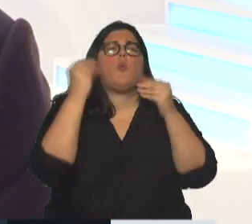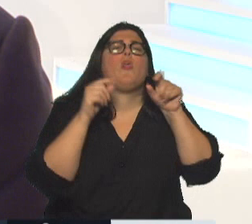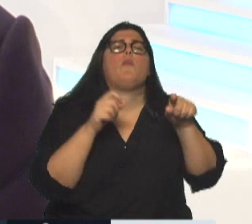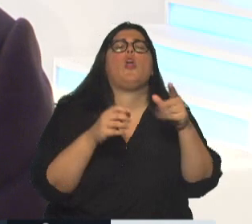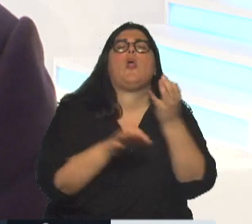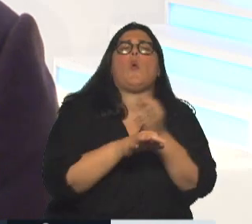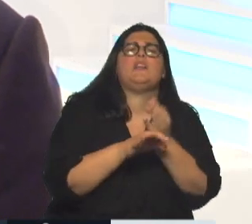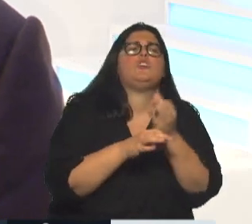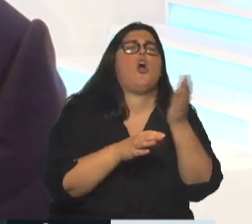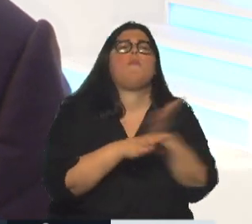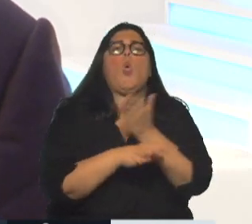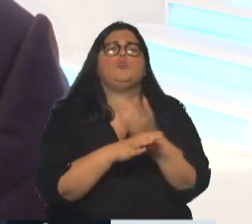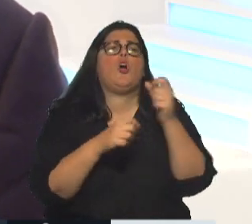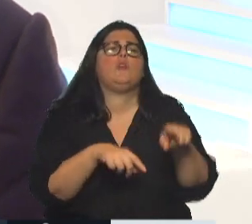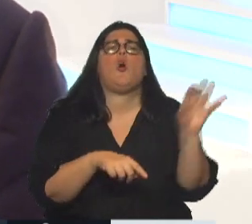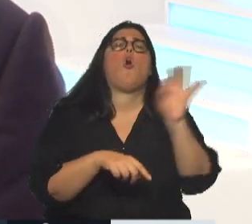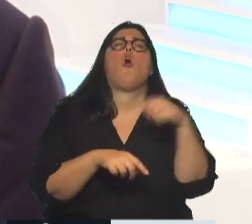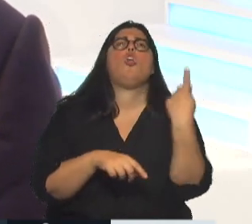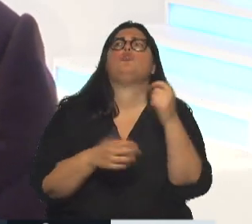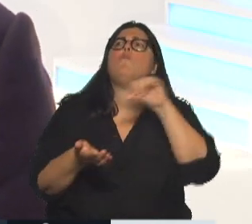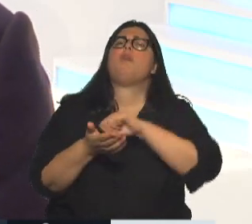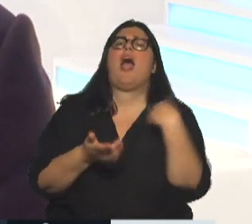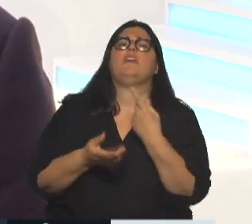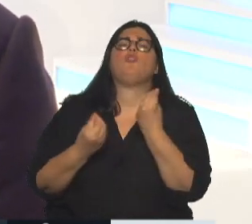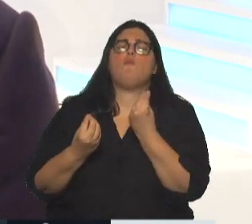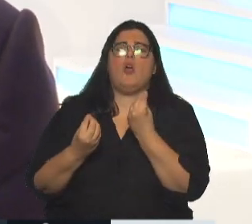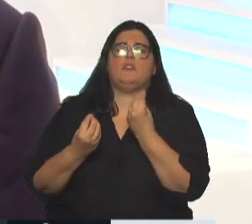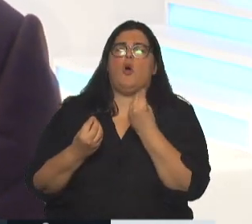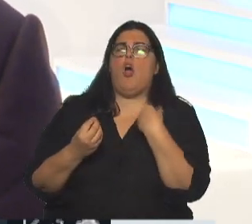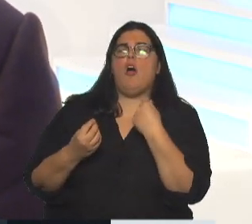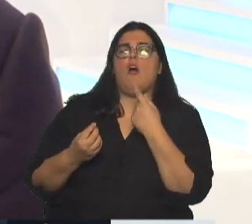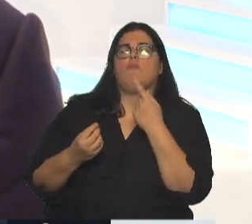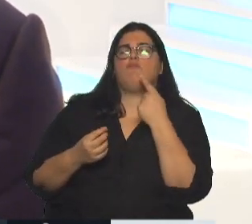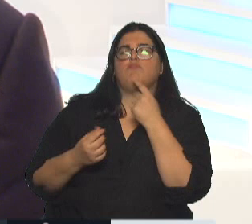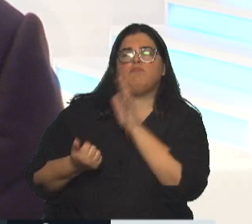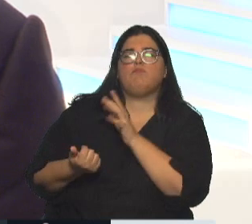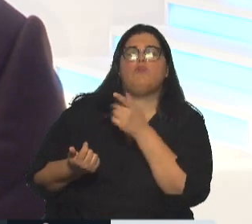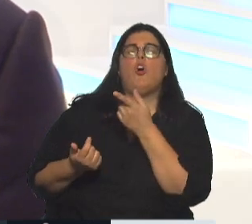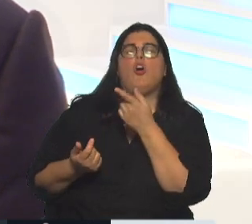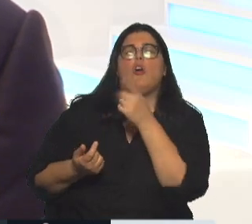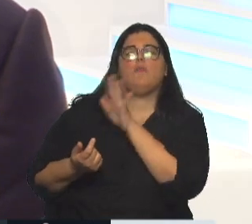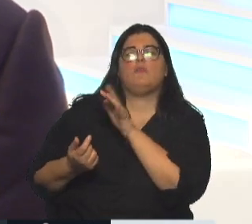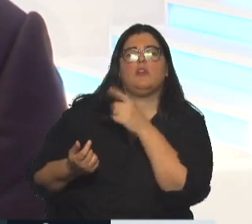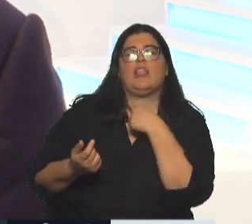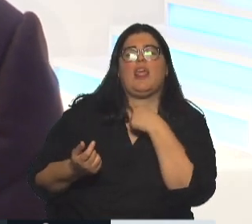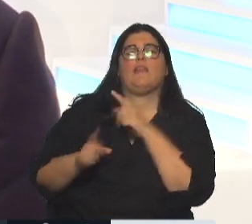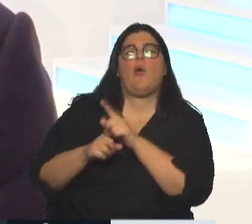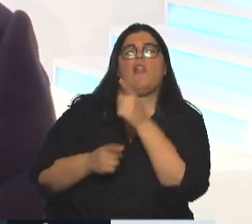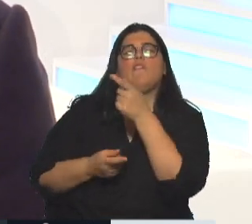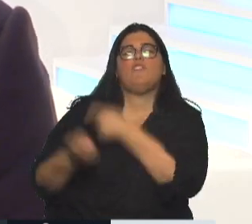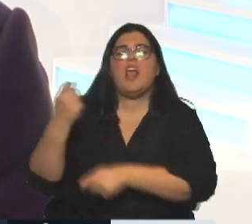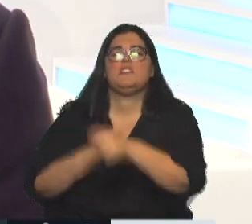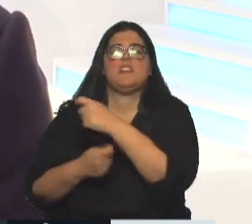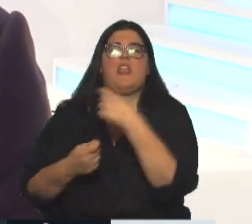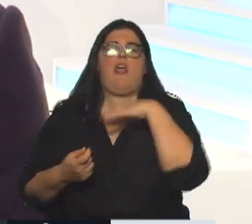si somos un país que se dedica a la especulación financiera, que termina con un modelo de devaluación